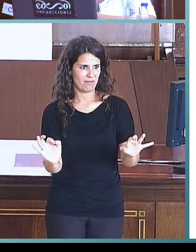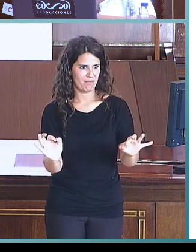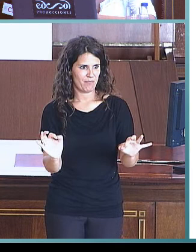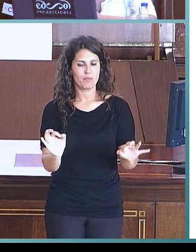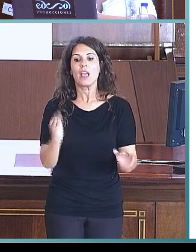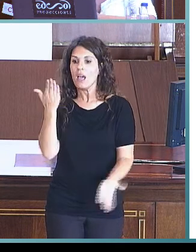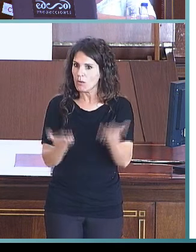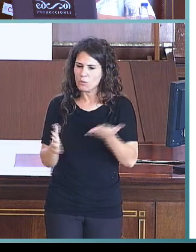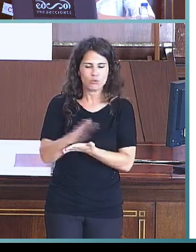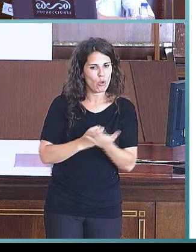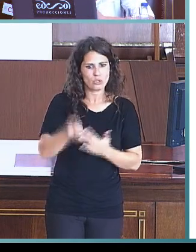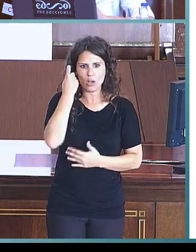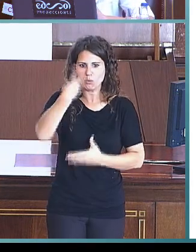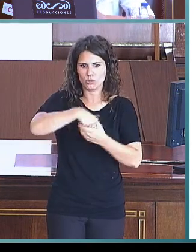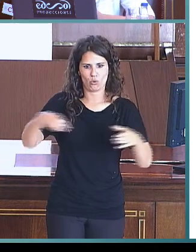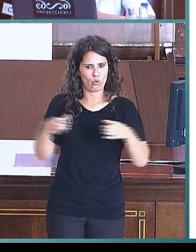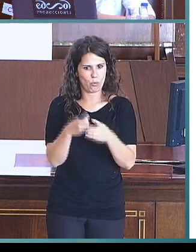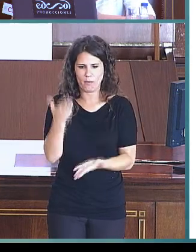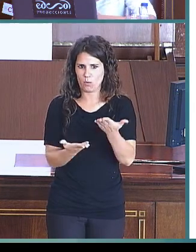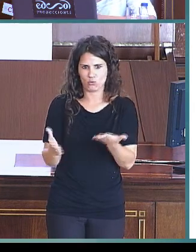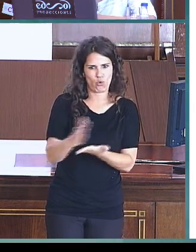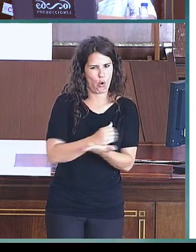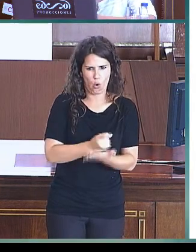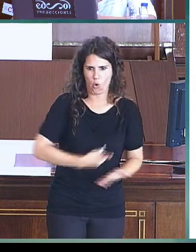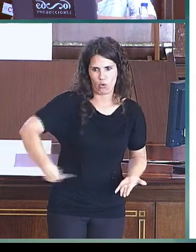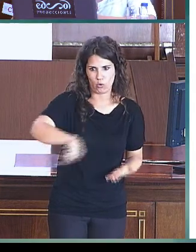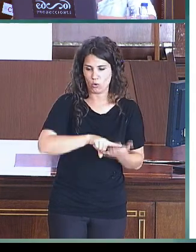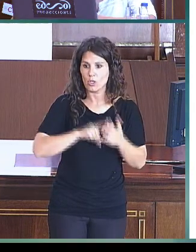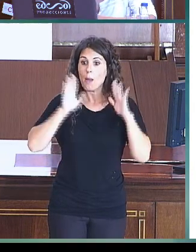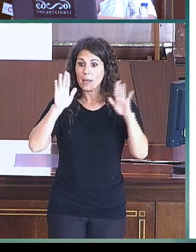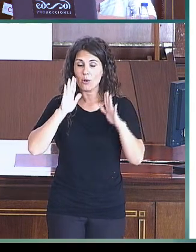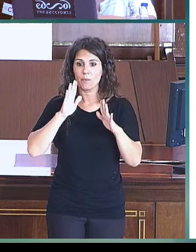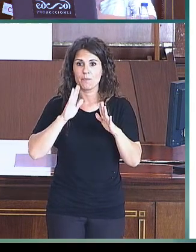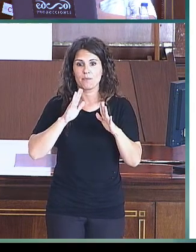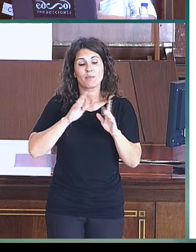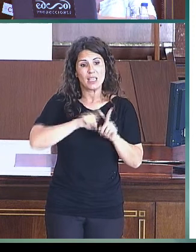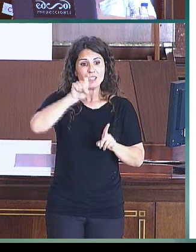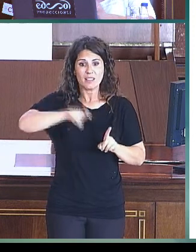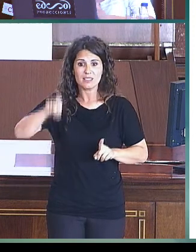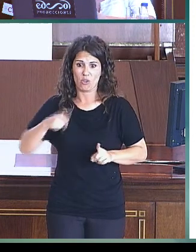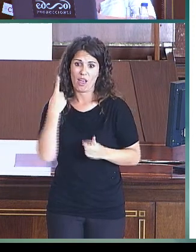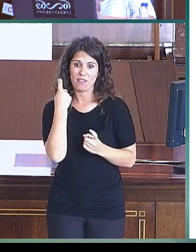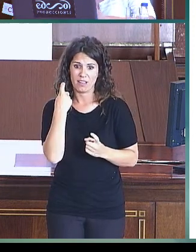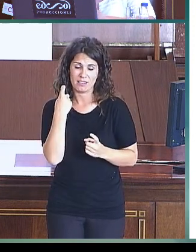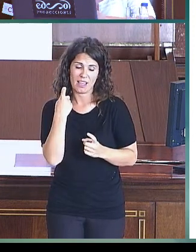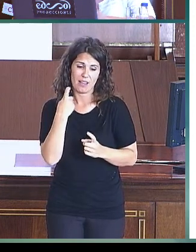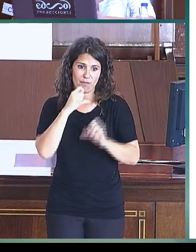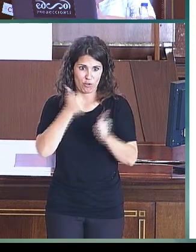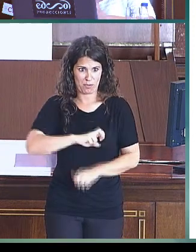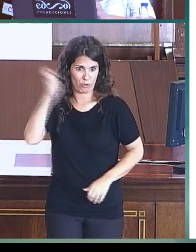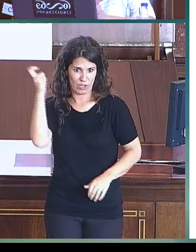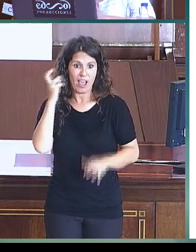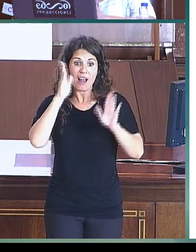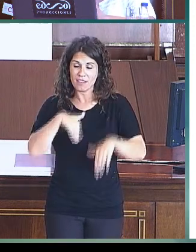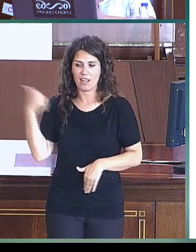a todos los alumnos de este grupo, pero para poder hacer análisis estadísticos, finalmente en este trabajo nos quedamos